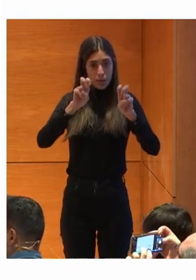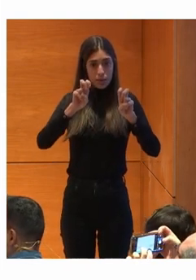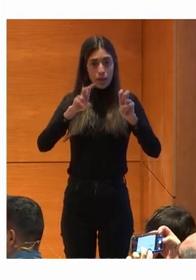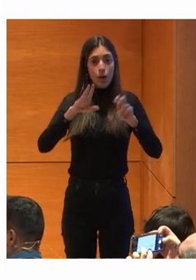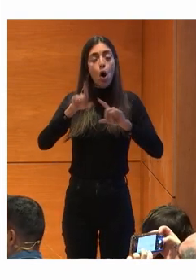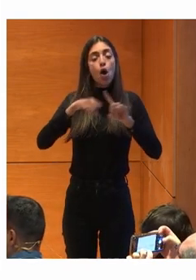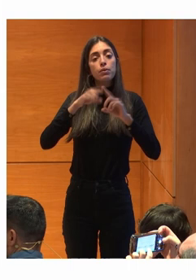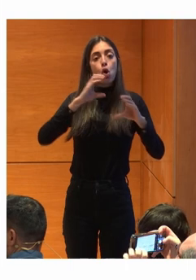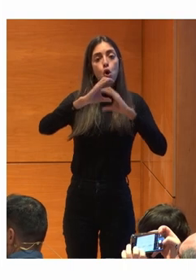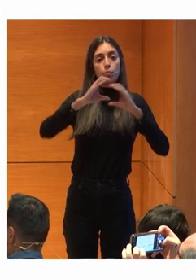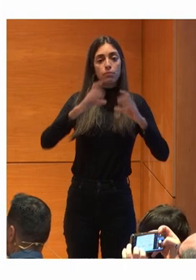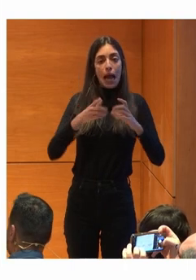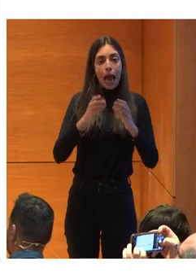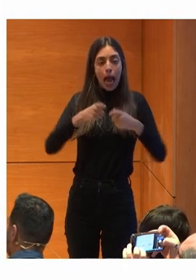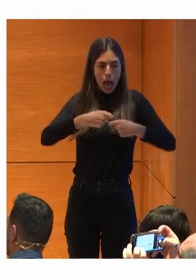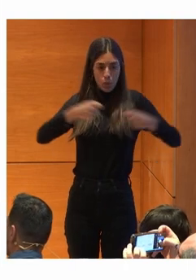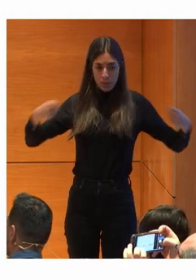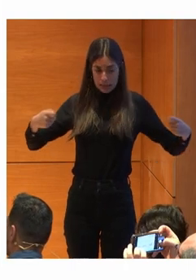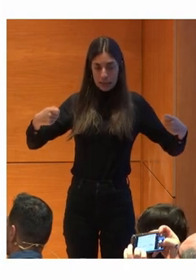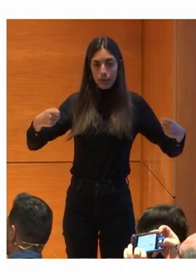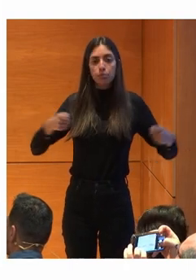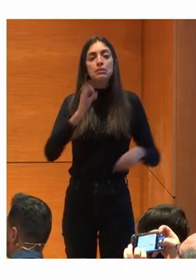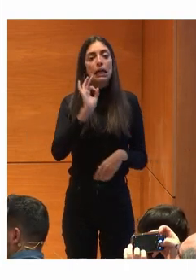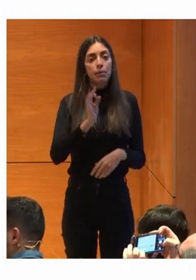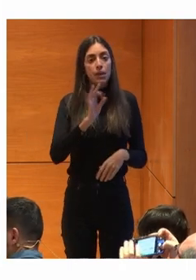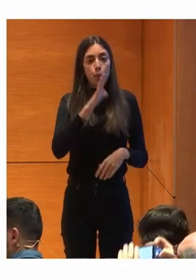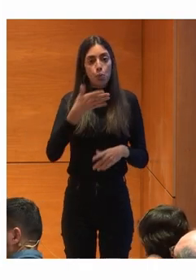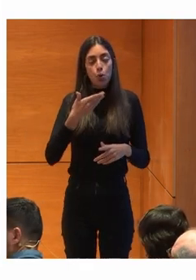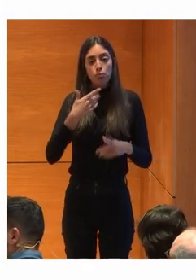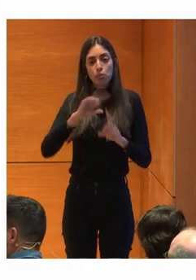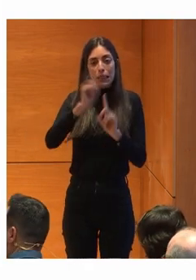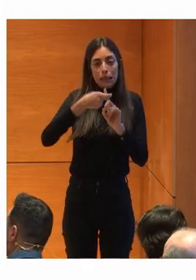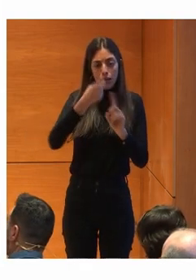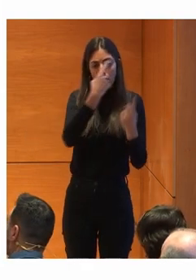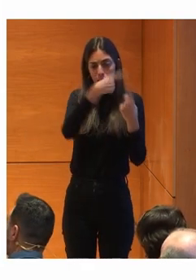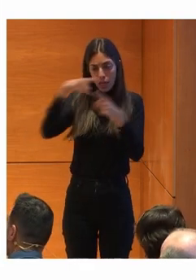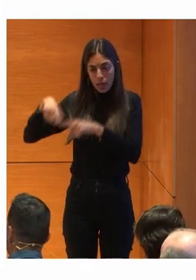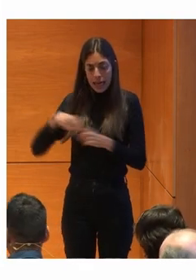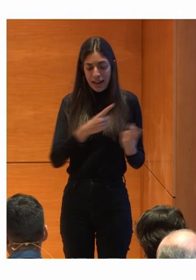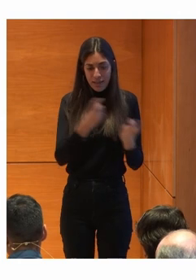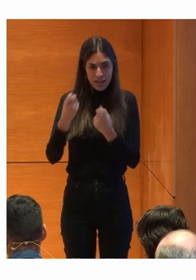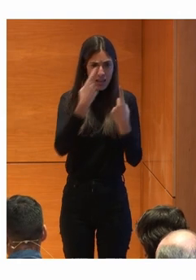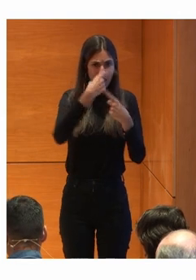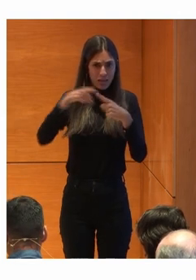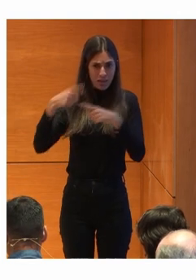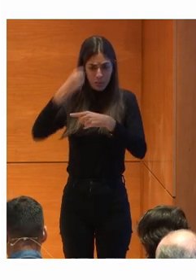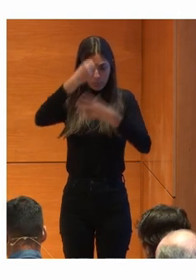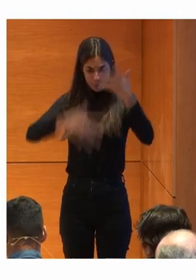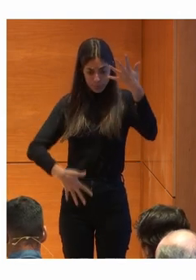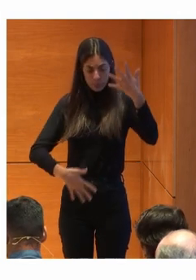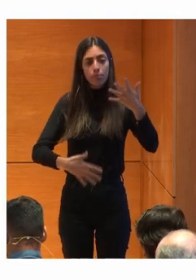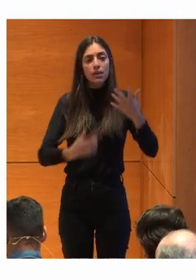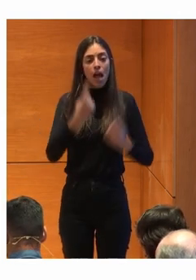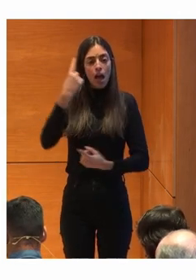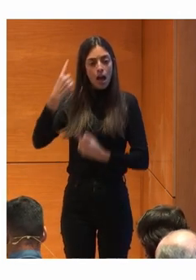aumentativa Sí que es cierto Que tenemos La variedad de diagnósticos Y necesidades Es muy amplia Y muchas veces Comórbida